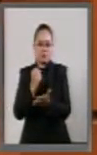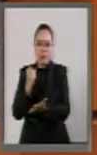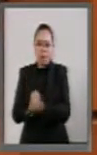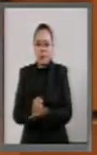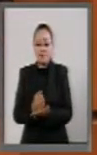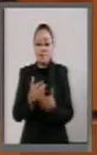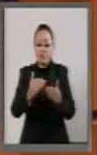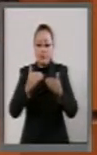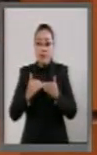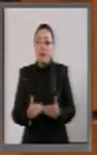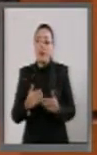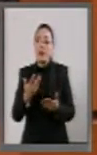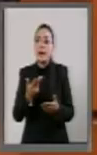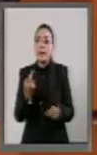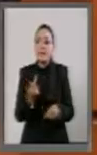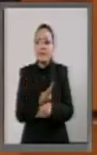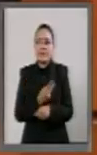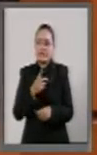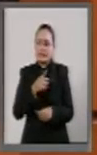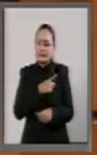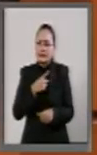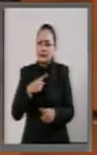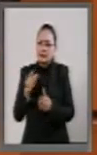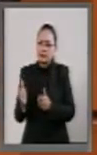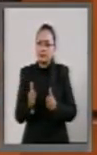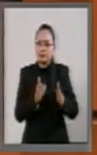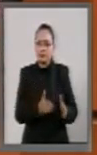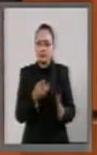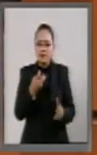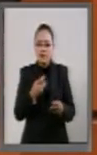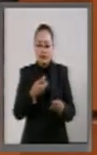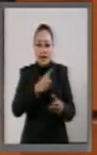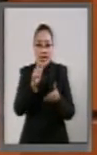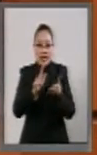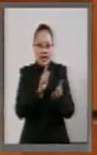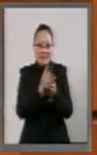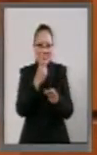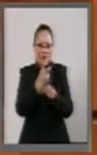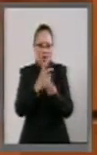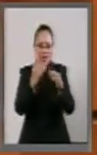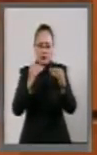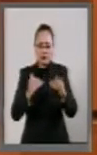ello, lo que correspondía era hacer el desdoble de estas leyes secundarias.